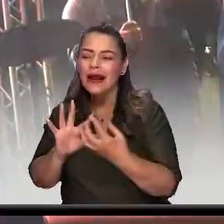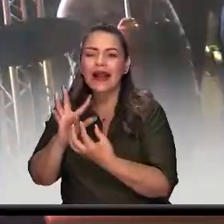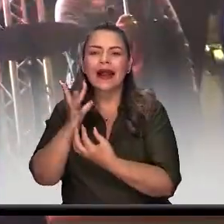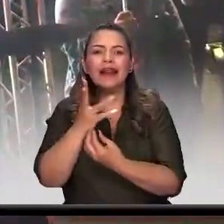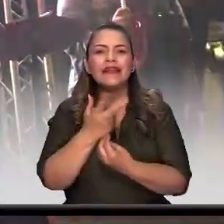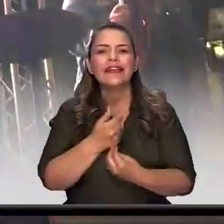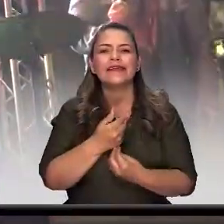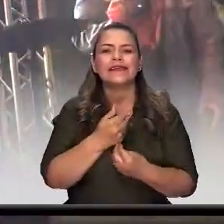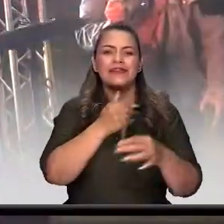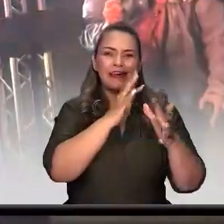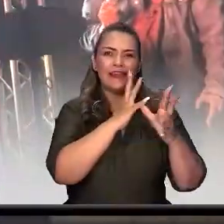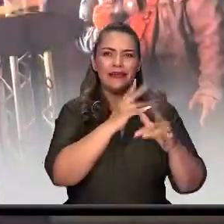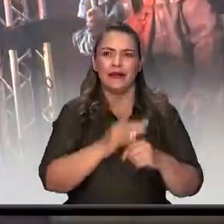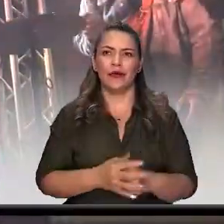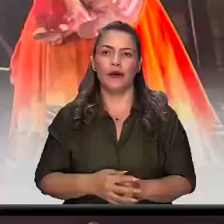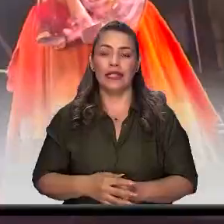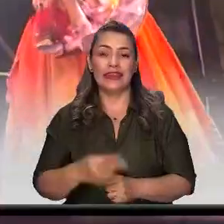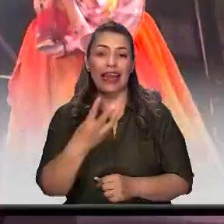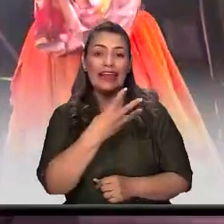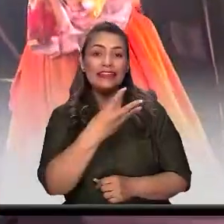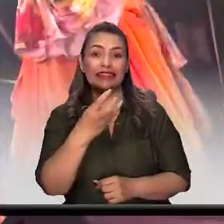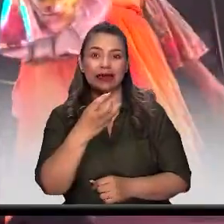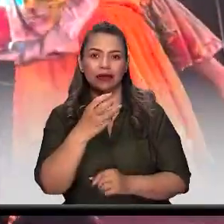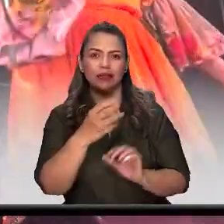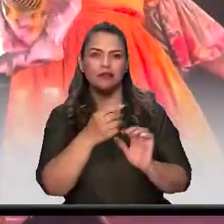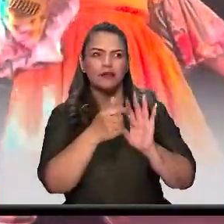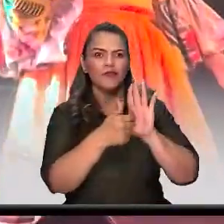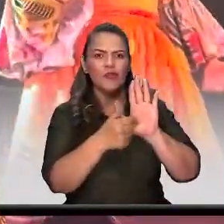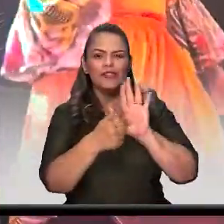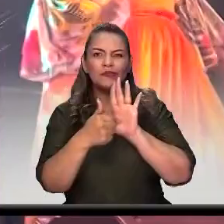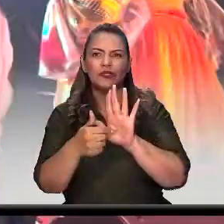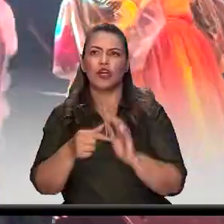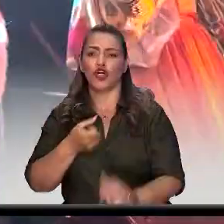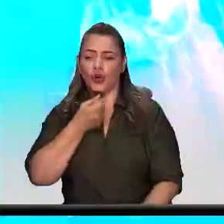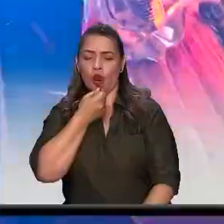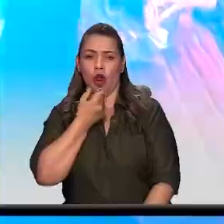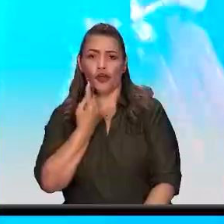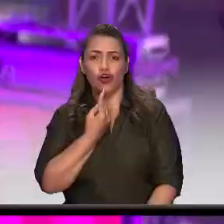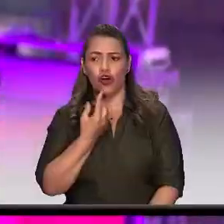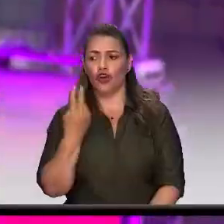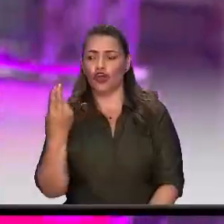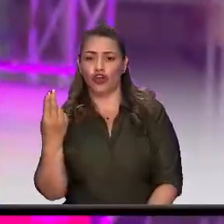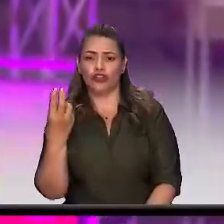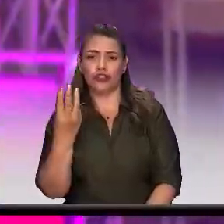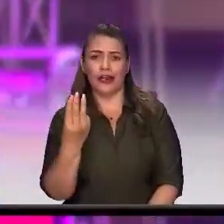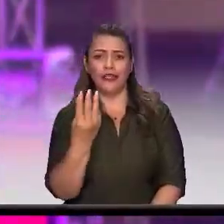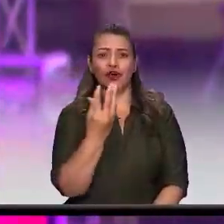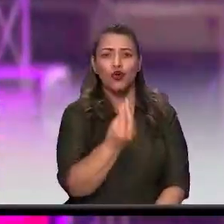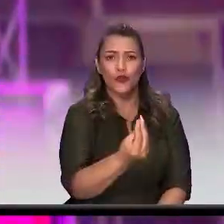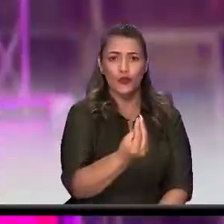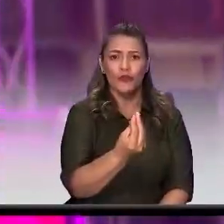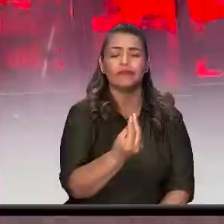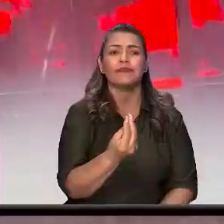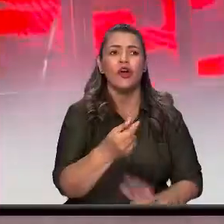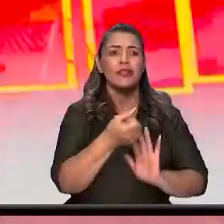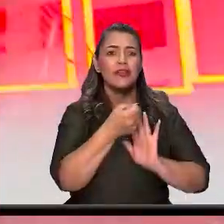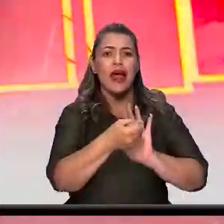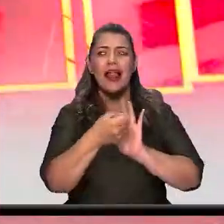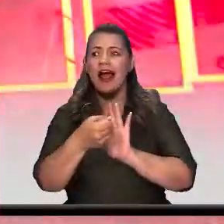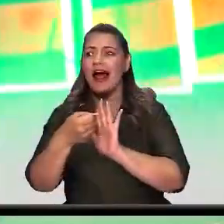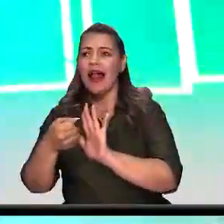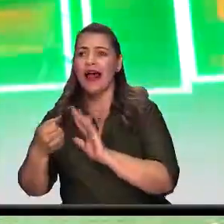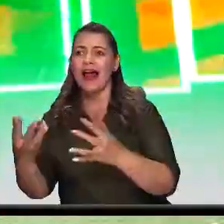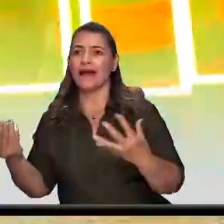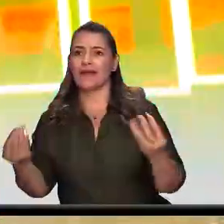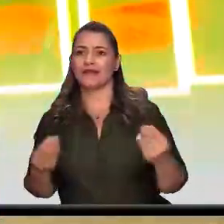ciudad. Cerca de 300 presentaciones entre solistas, dúos, tríos y grupos brillaron en las tarimas como la